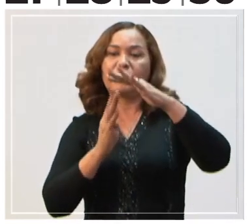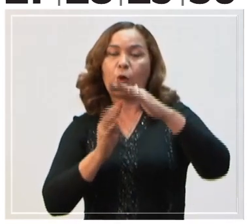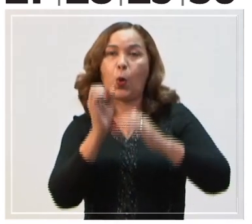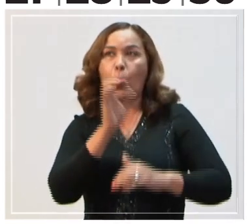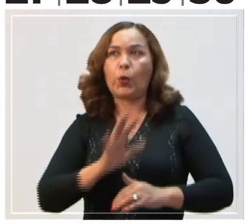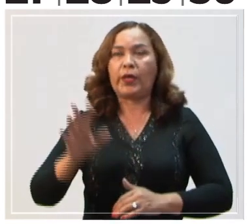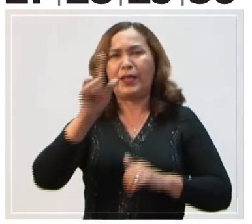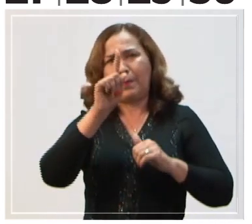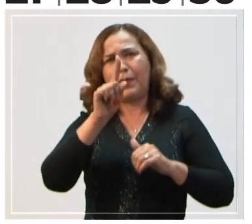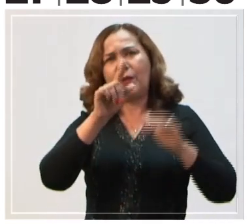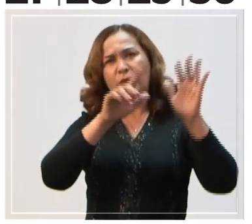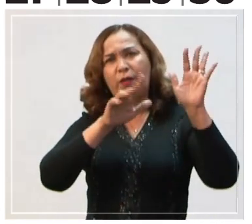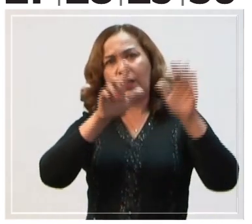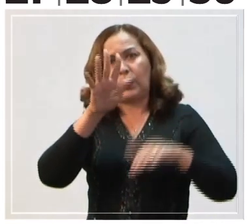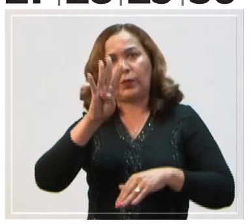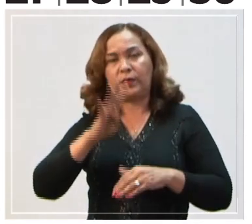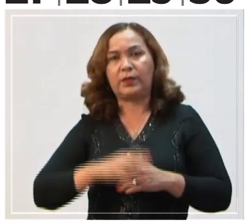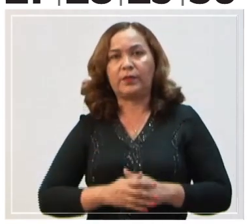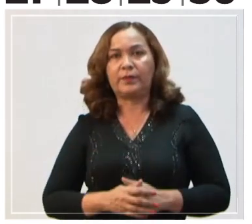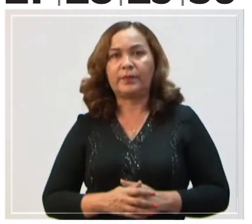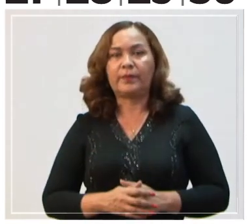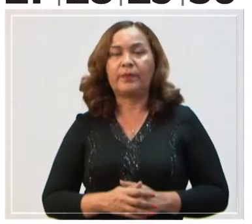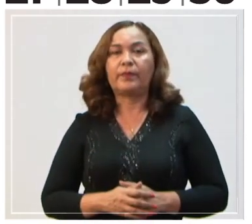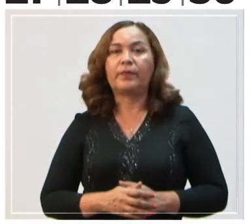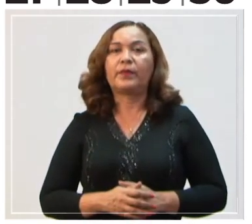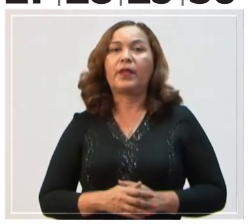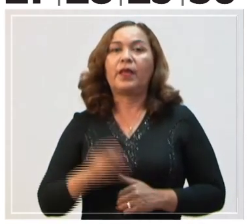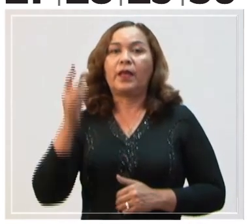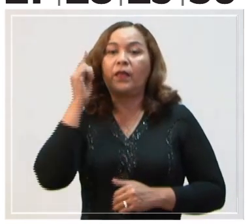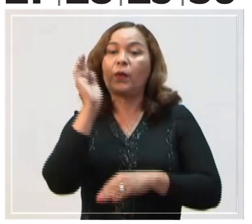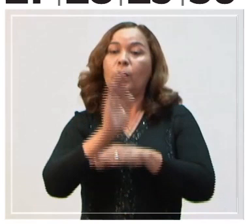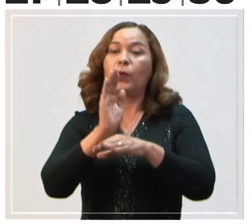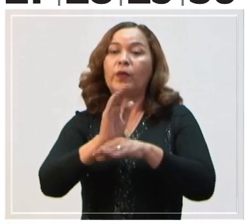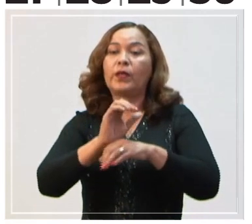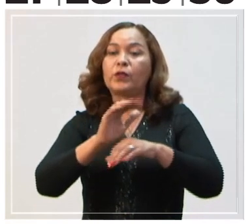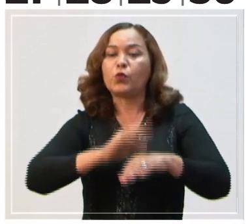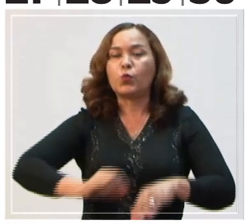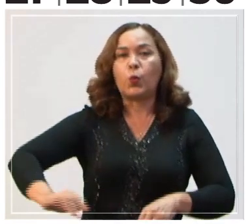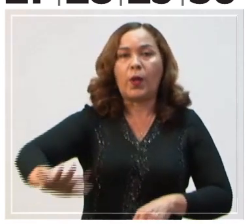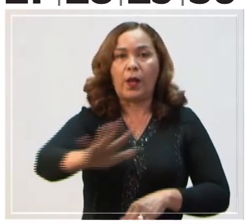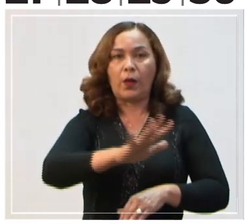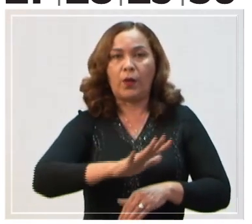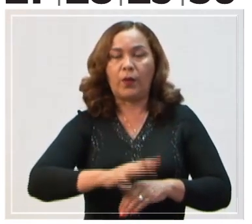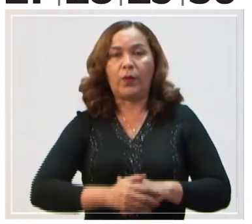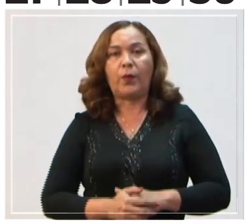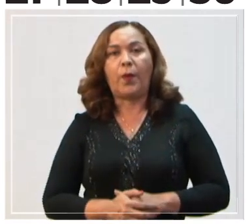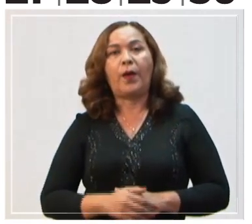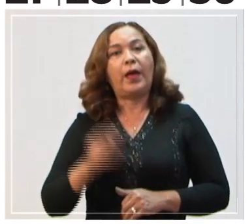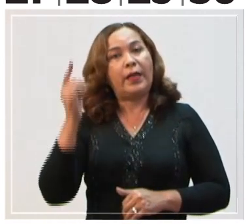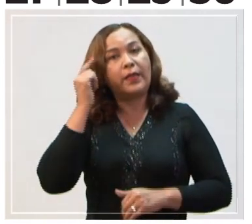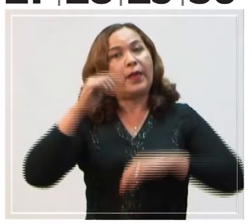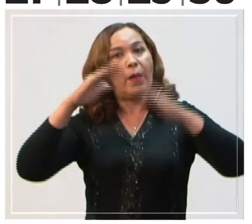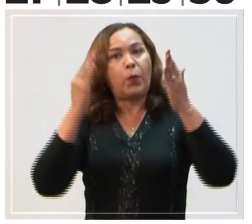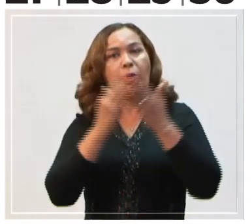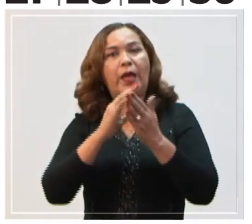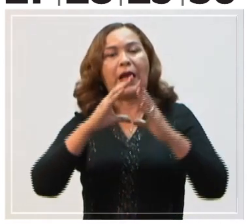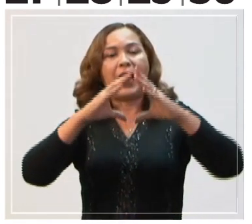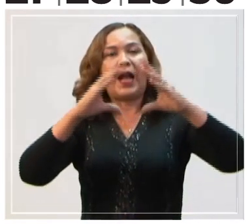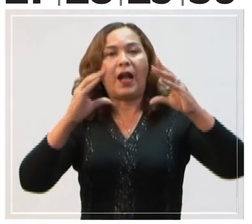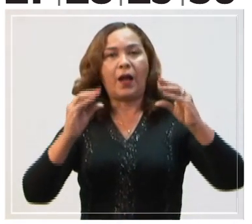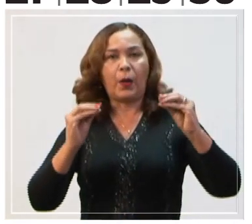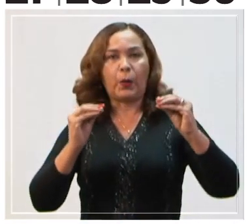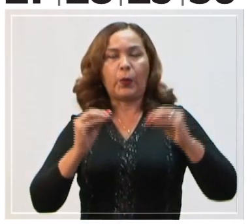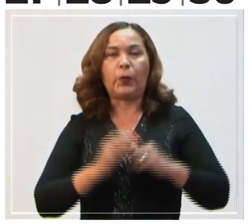Emigración de Oriente, 1814. Día de la Conservación del Suelo. Día Mundial del